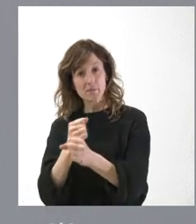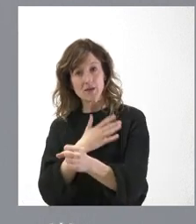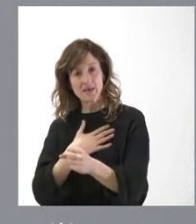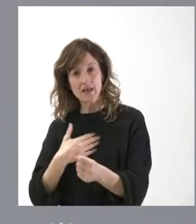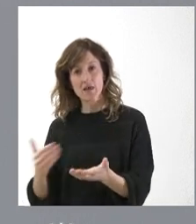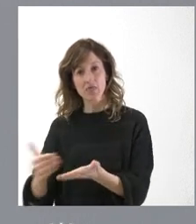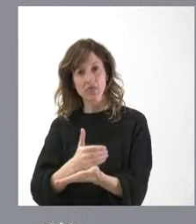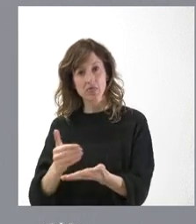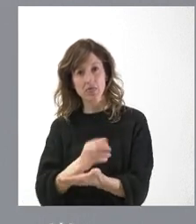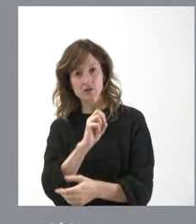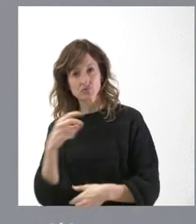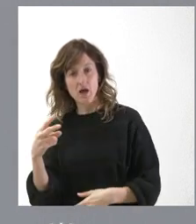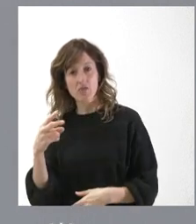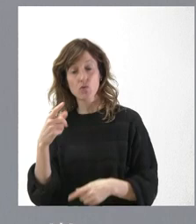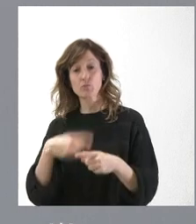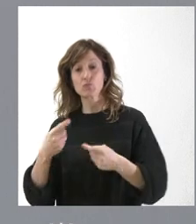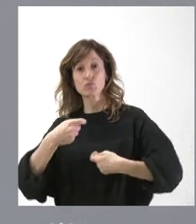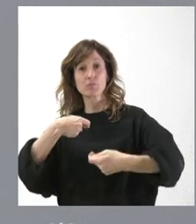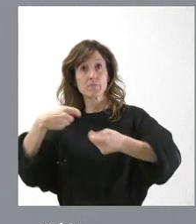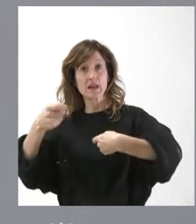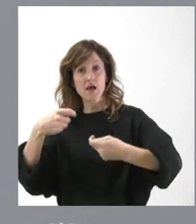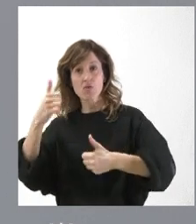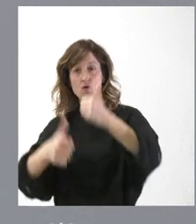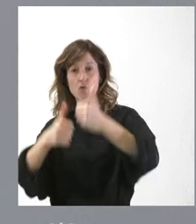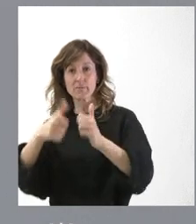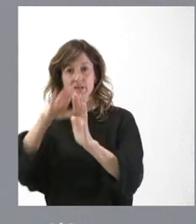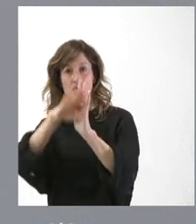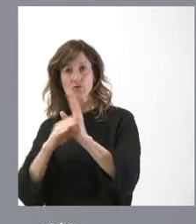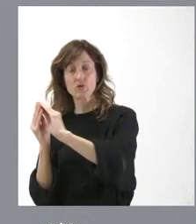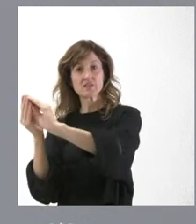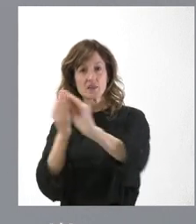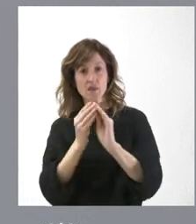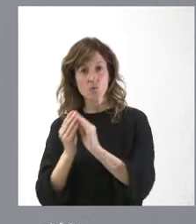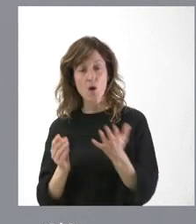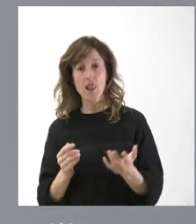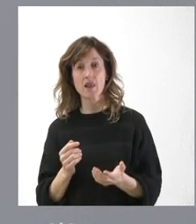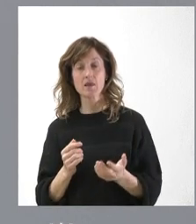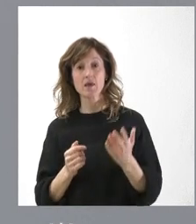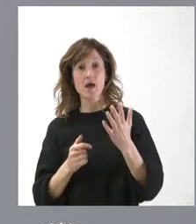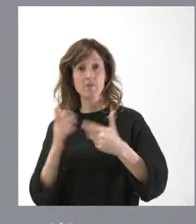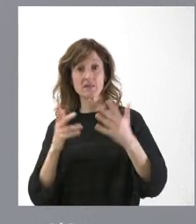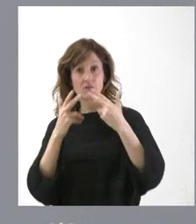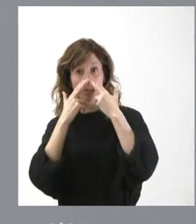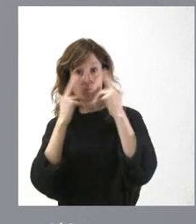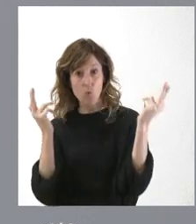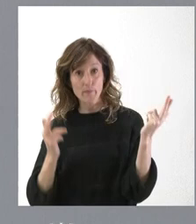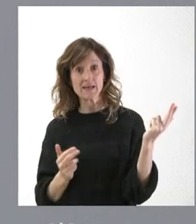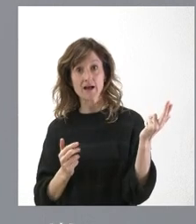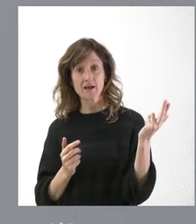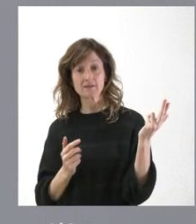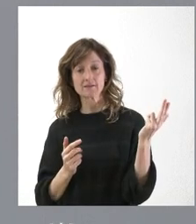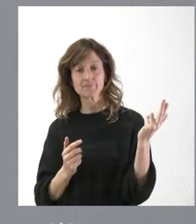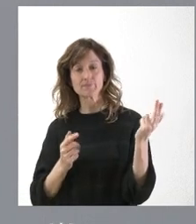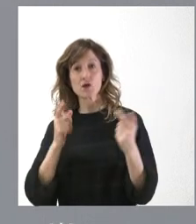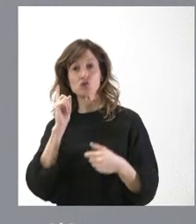rentabilidad, lleven sus productos al mercado, compitan en igualdad de condiciones y que desde las Administraciones públicas, a ser posible, no nos